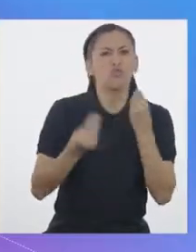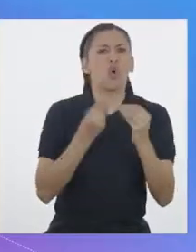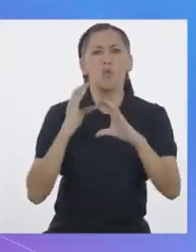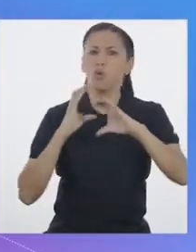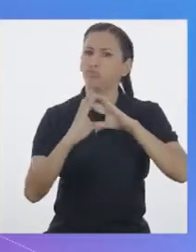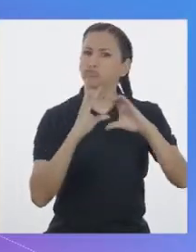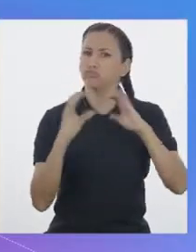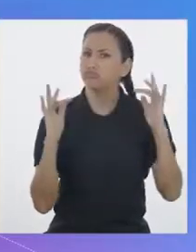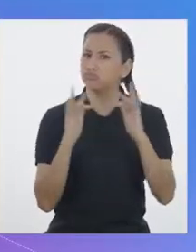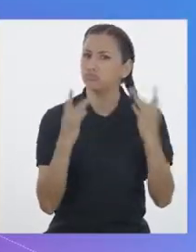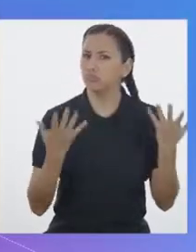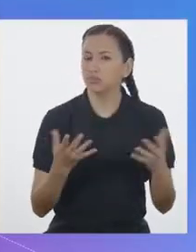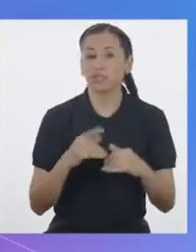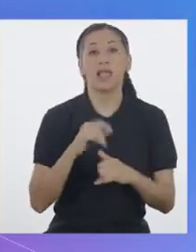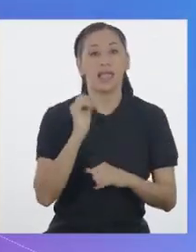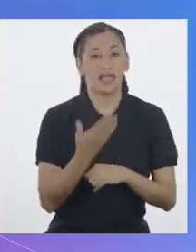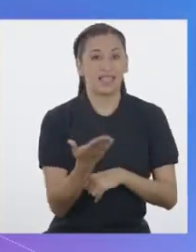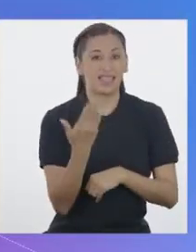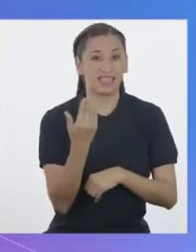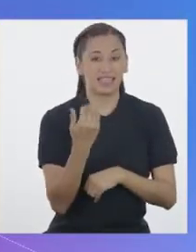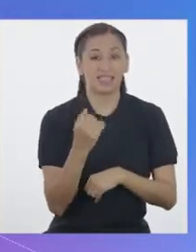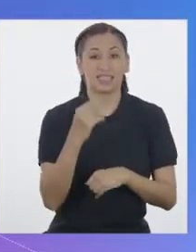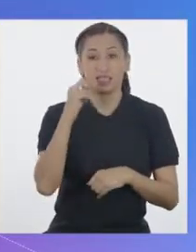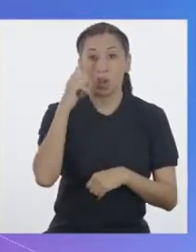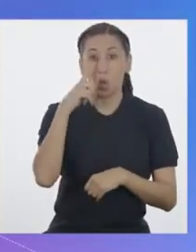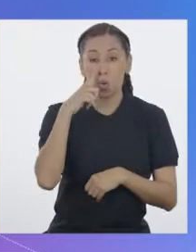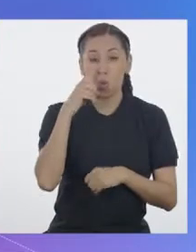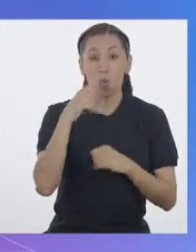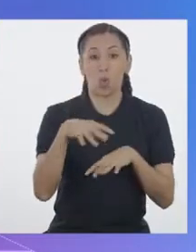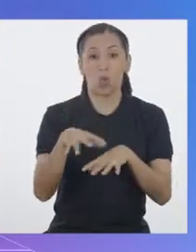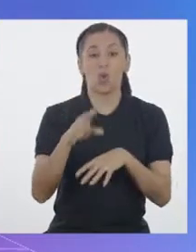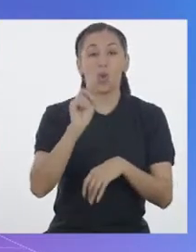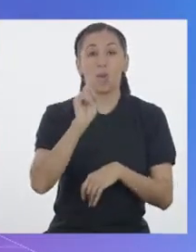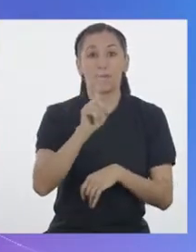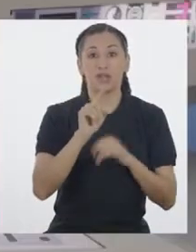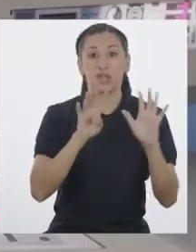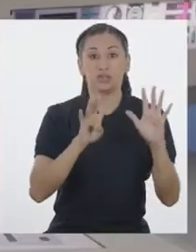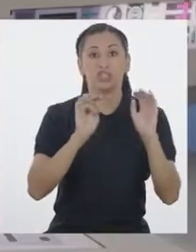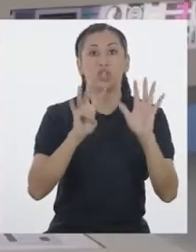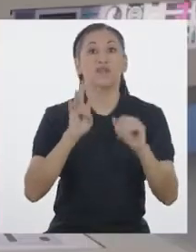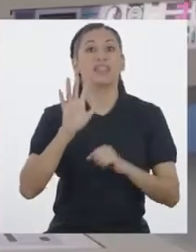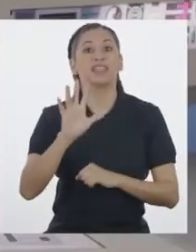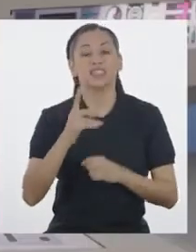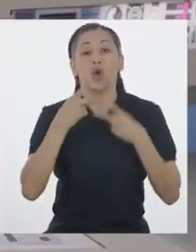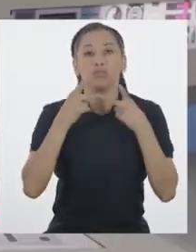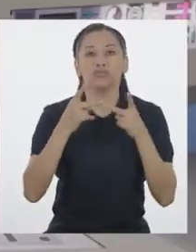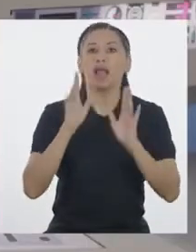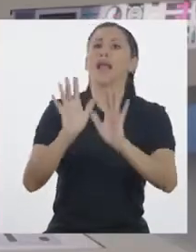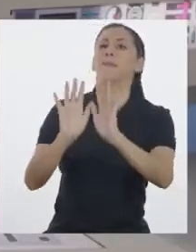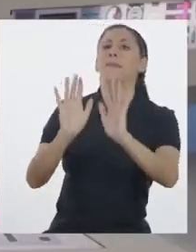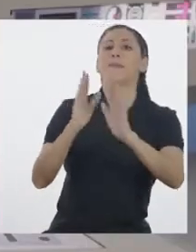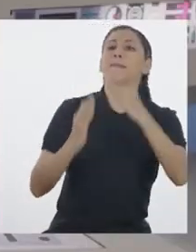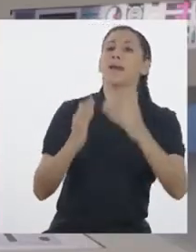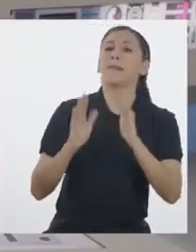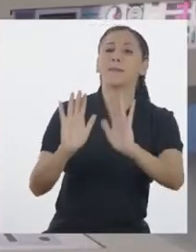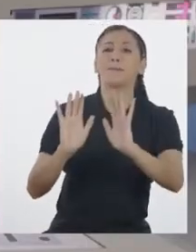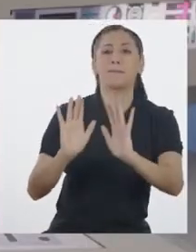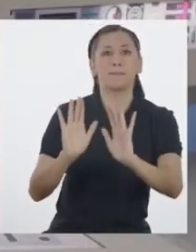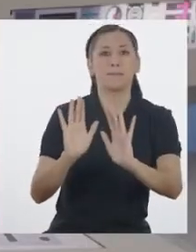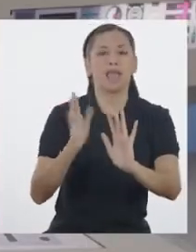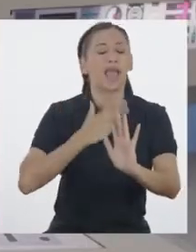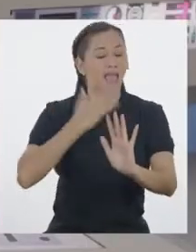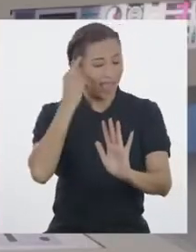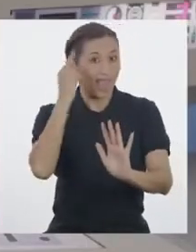Bueno, el 15 de junio de 1925 se emitió... ¡Maca, Maca, Maca, ¡Pero tengo una idea!